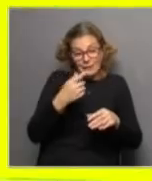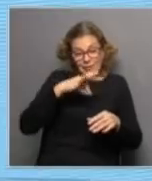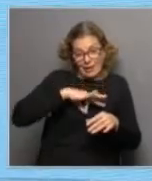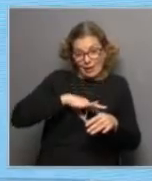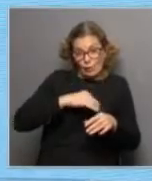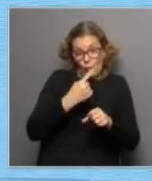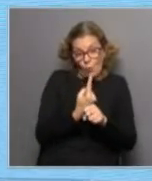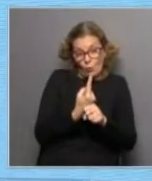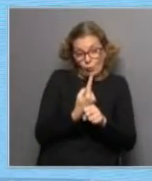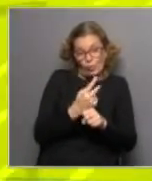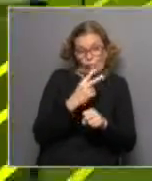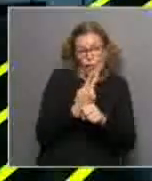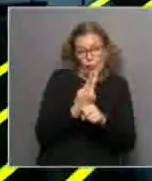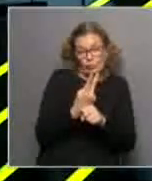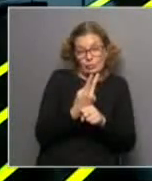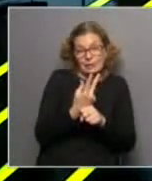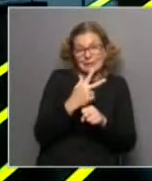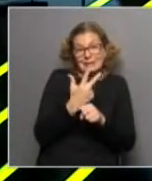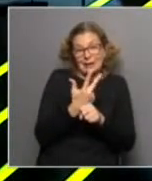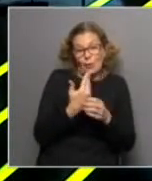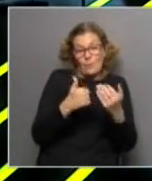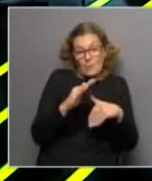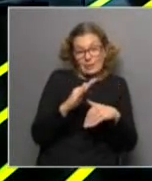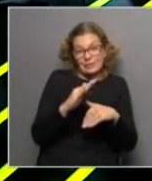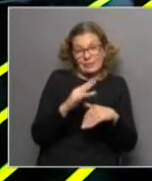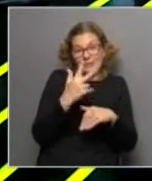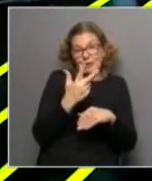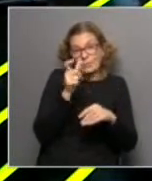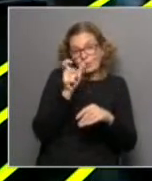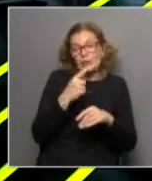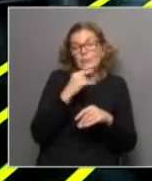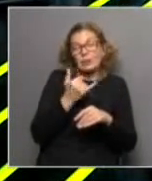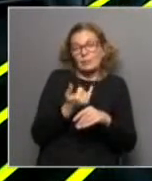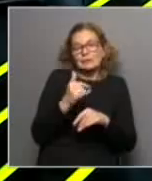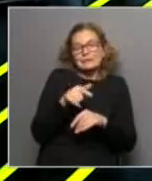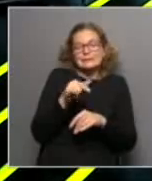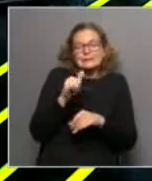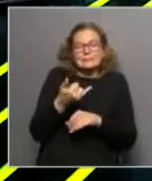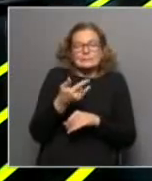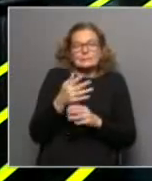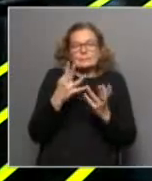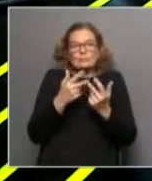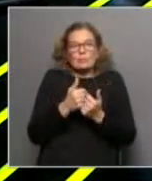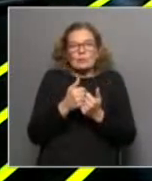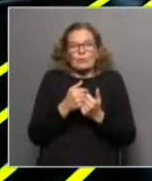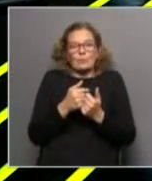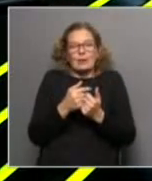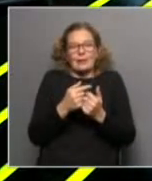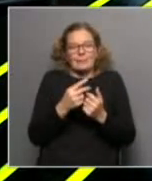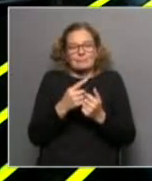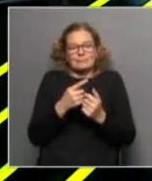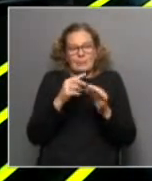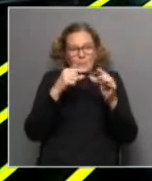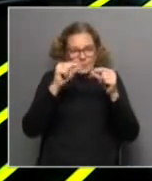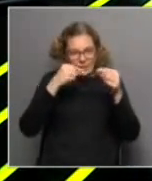uno, tres perceptores de ingresos en hogares con más de tres personas. Entonces, eso ya, hasta por la forma de medición, va a